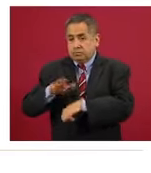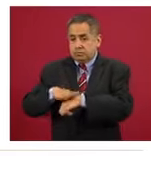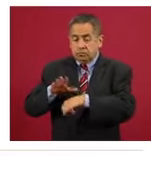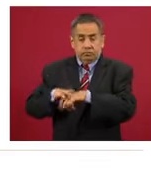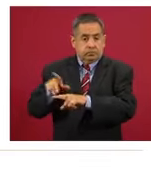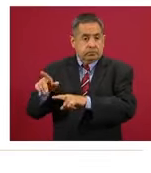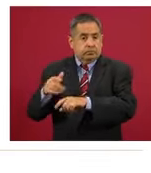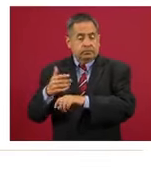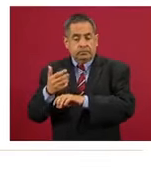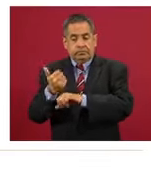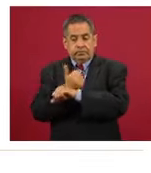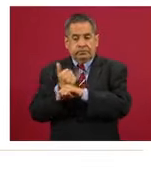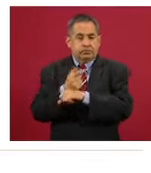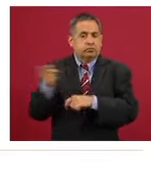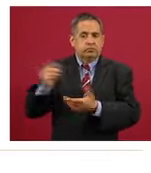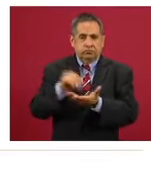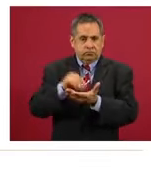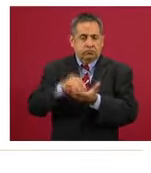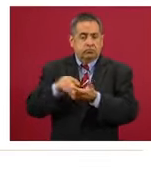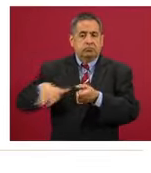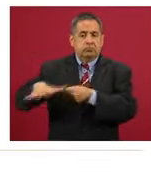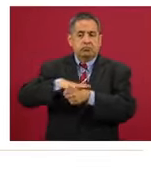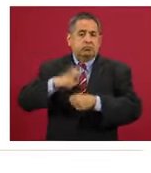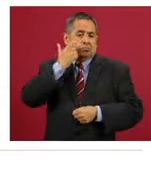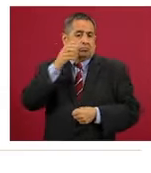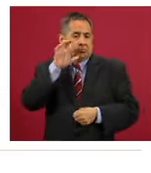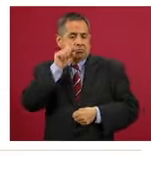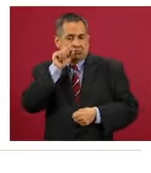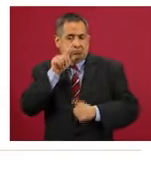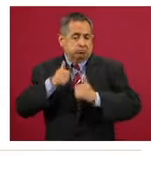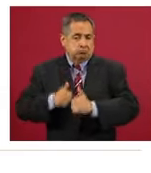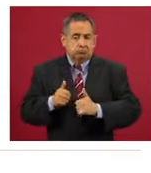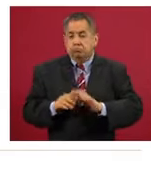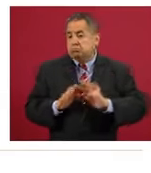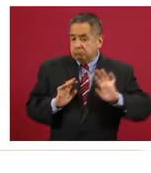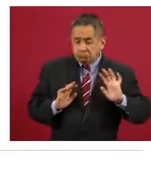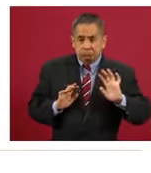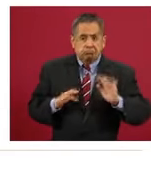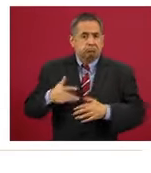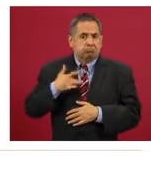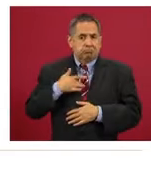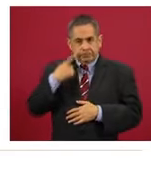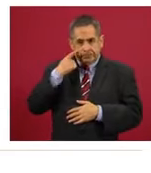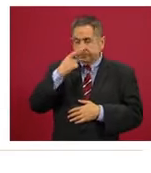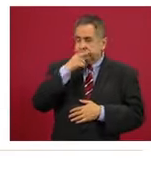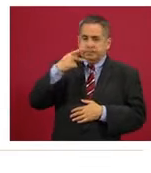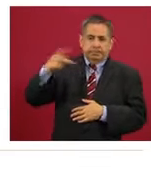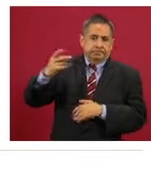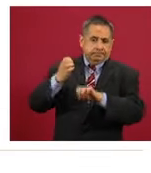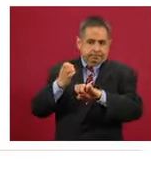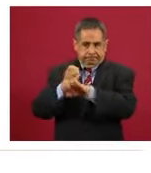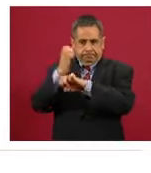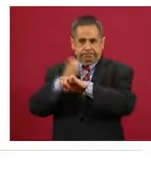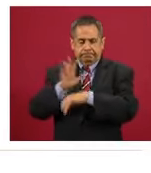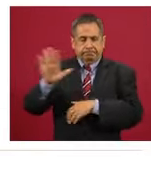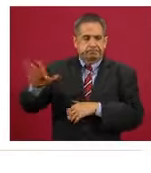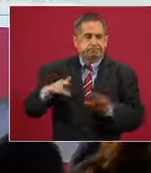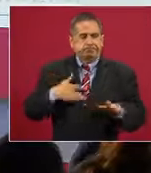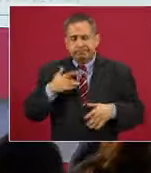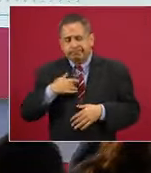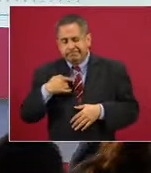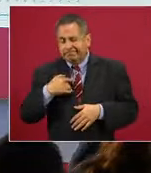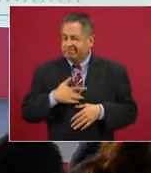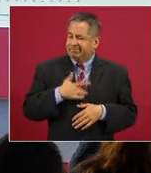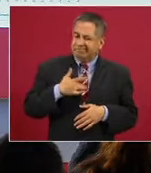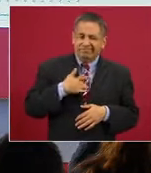amarillo, localmente se conservan en naranja. Hemos dicho que cuando esto ocurre es porque la autoridad estatal reconoce algún